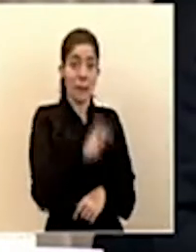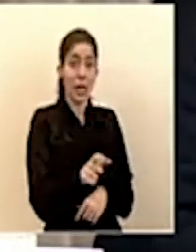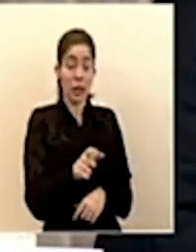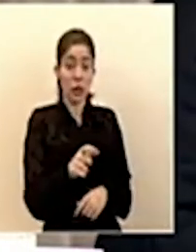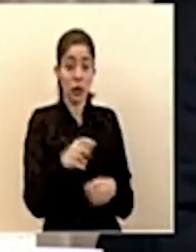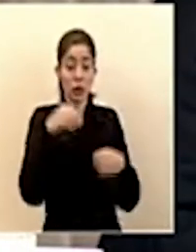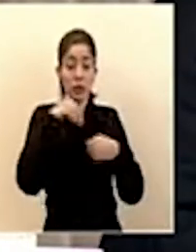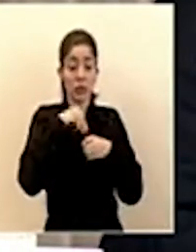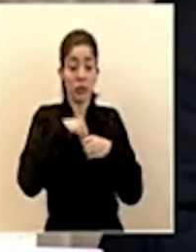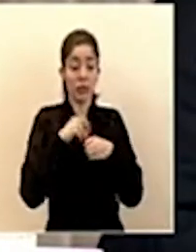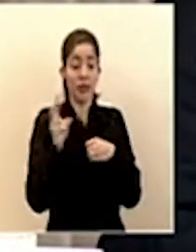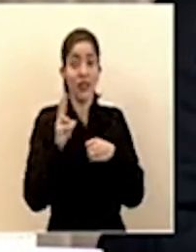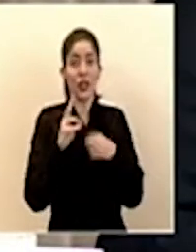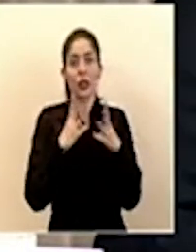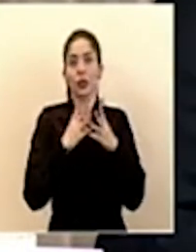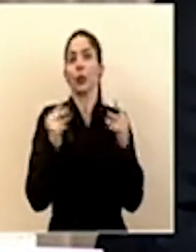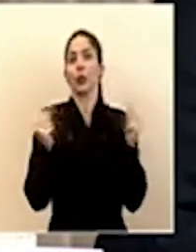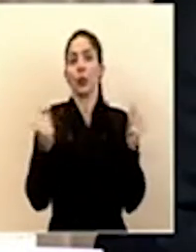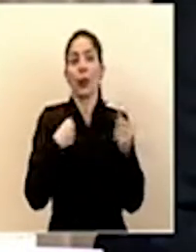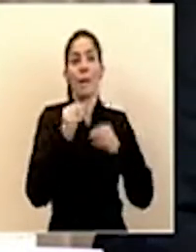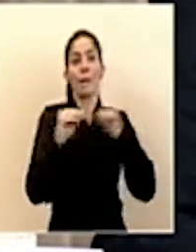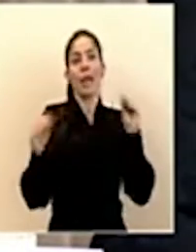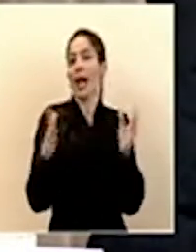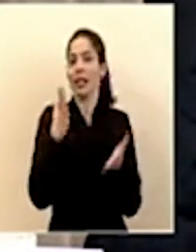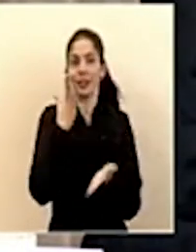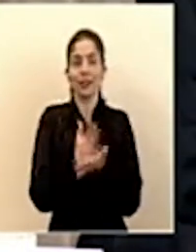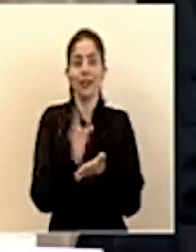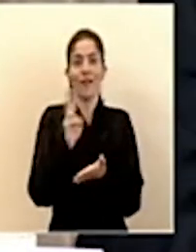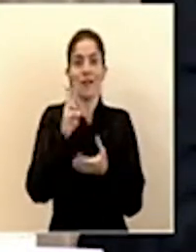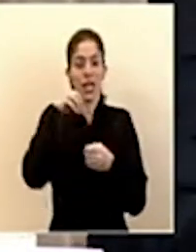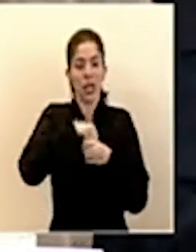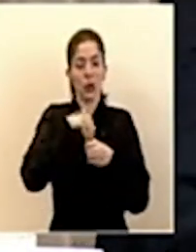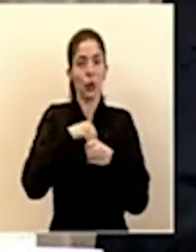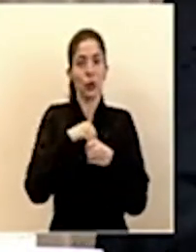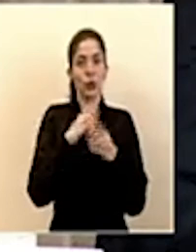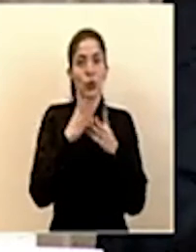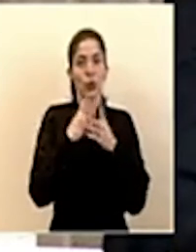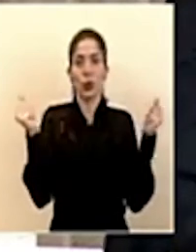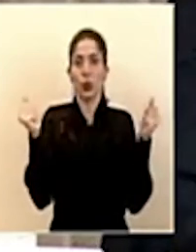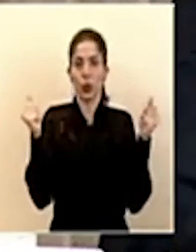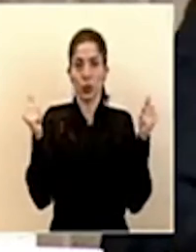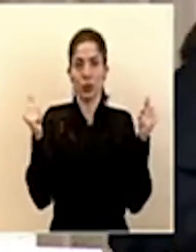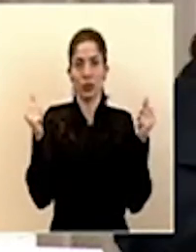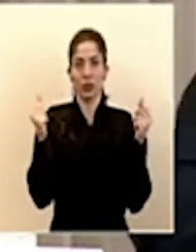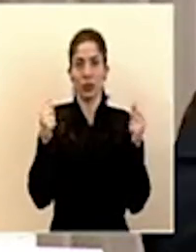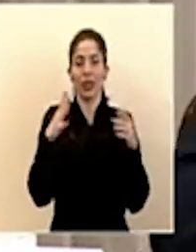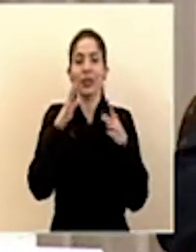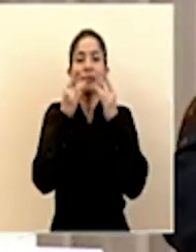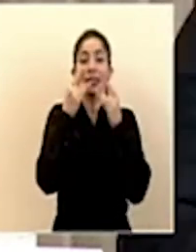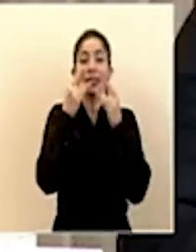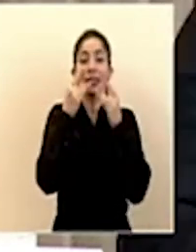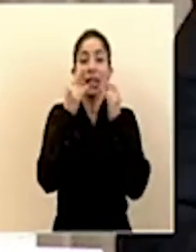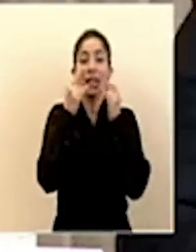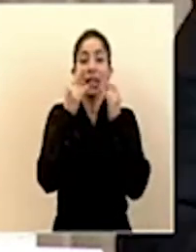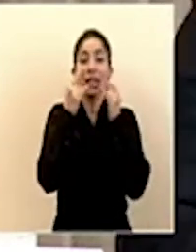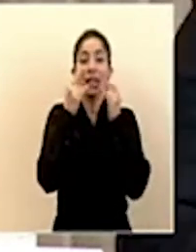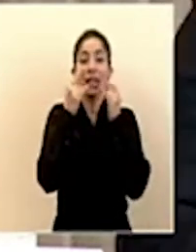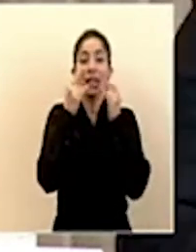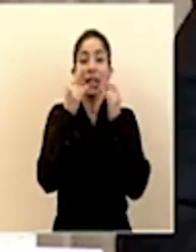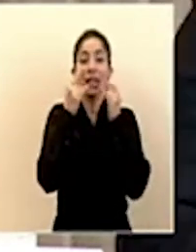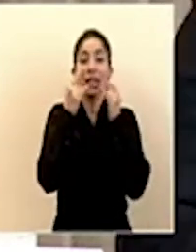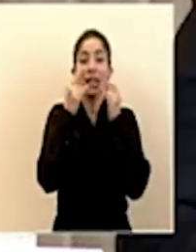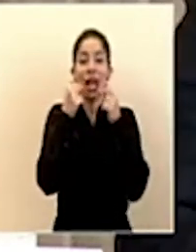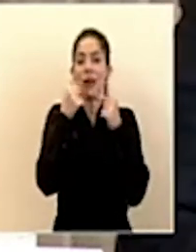de transmitir el virus o sea que ya el virus no está presente en las secreciones de la